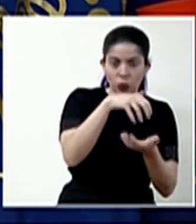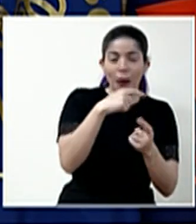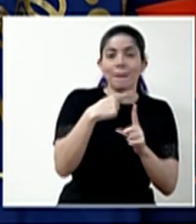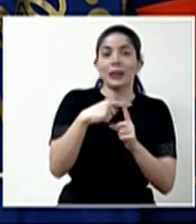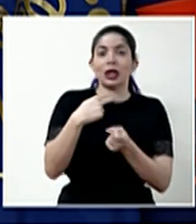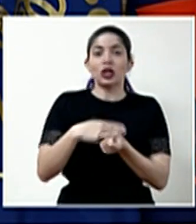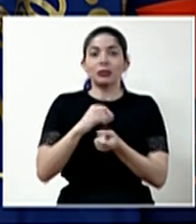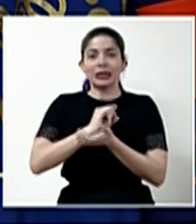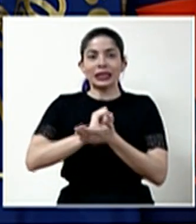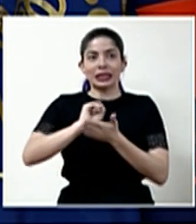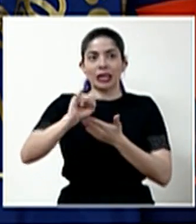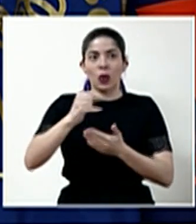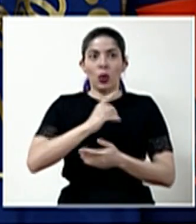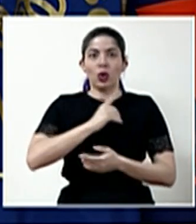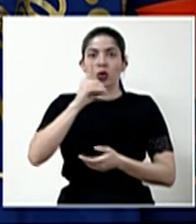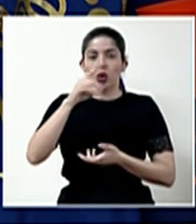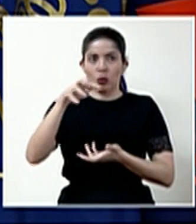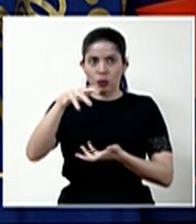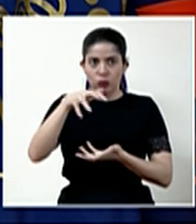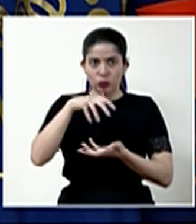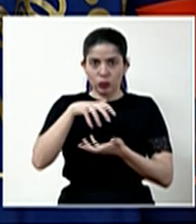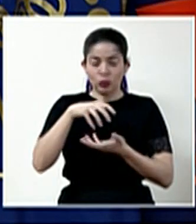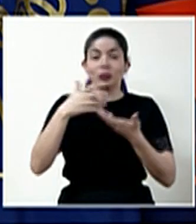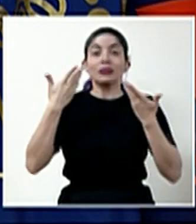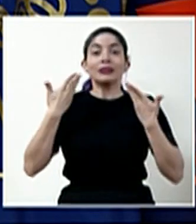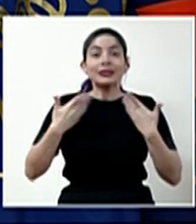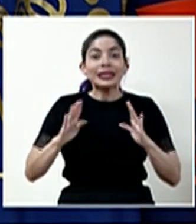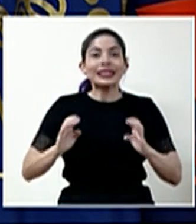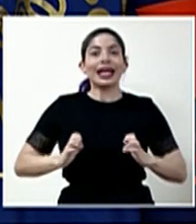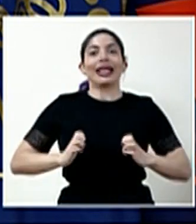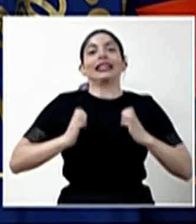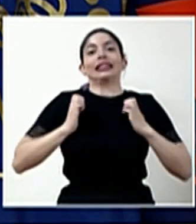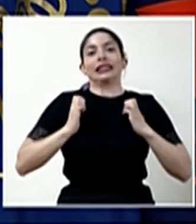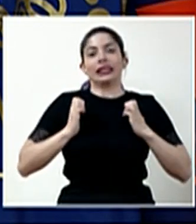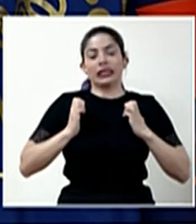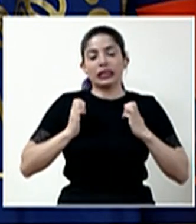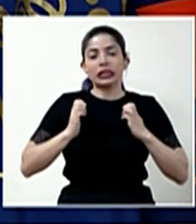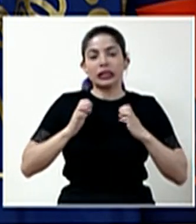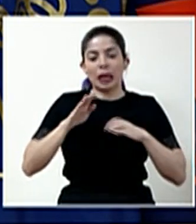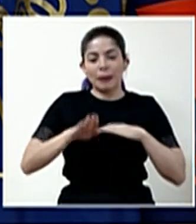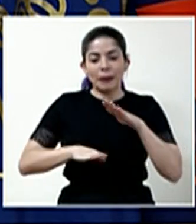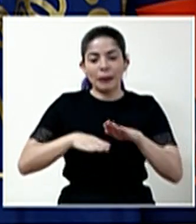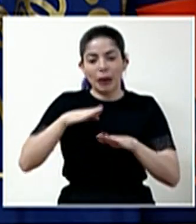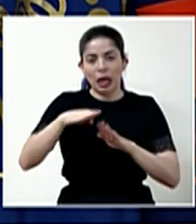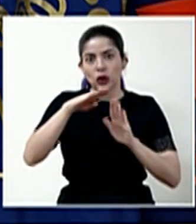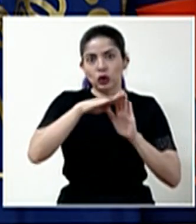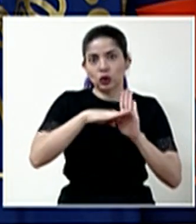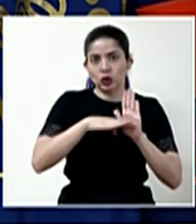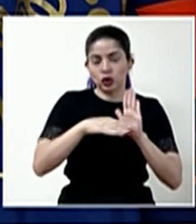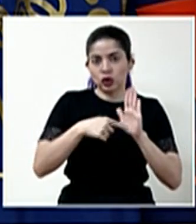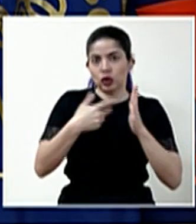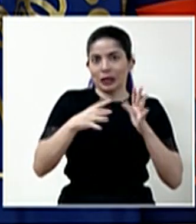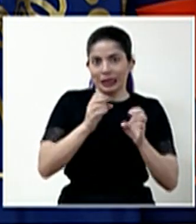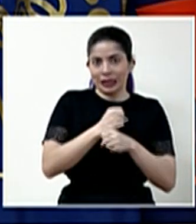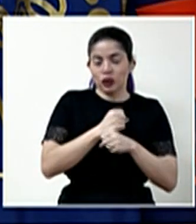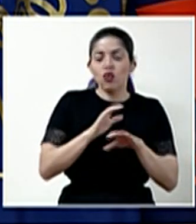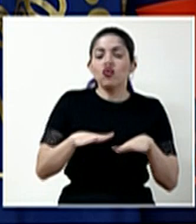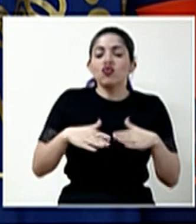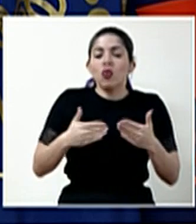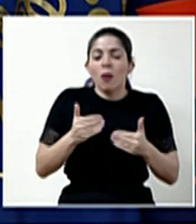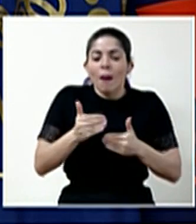Hospital San Juan de Dios. Existe ya un protocolo que fue elaborado para la recolección y el